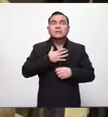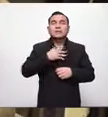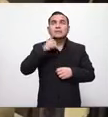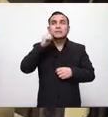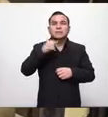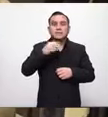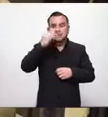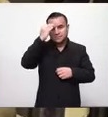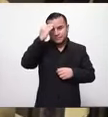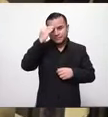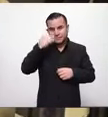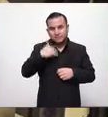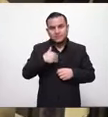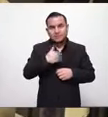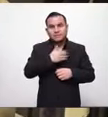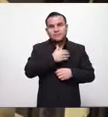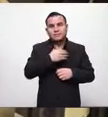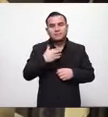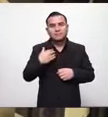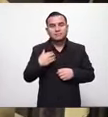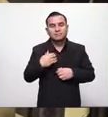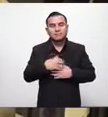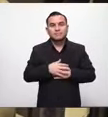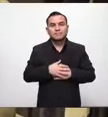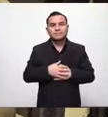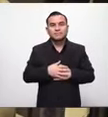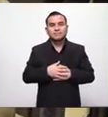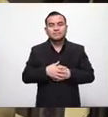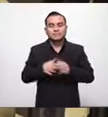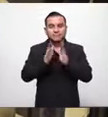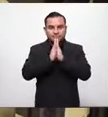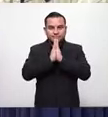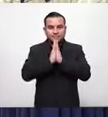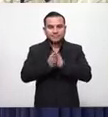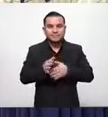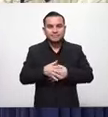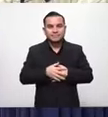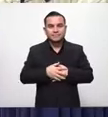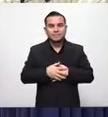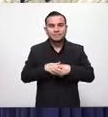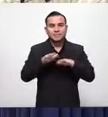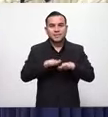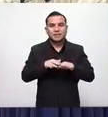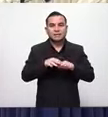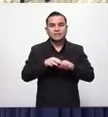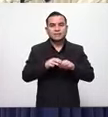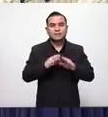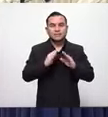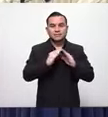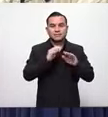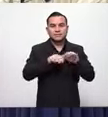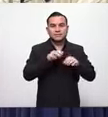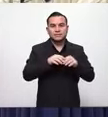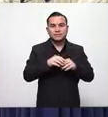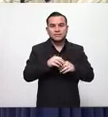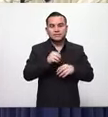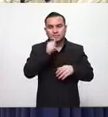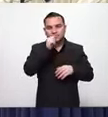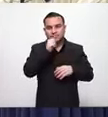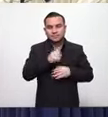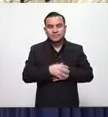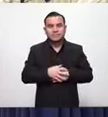nombre del padre del hijo y del espíritu santo amén gracias señor presidente señor secretario